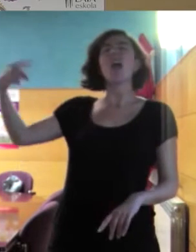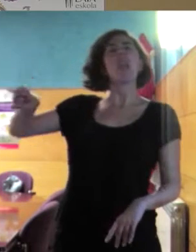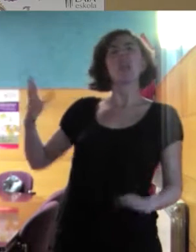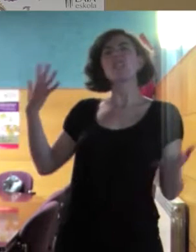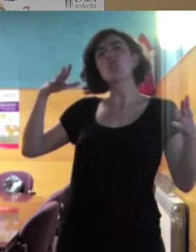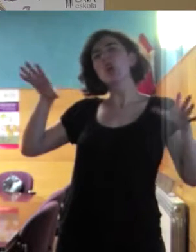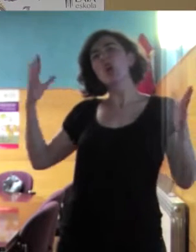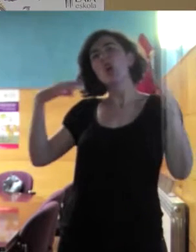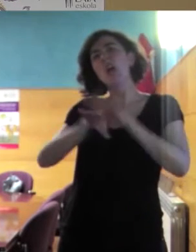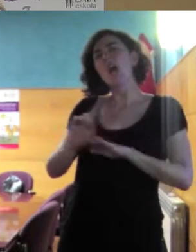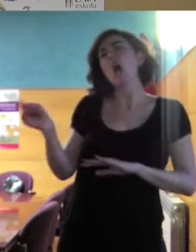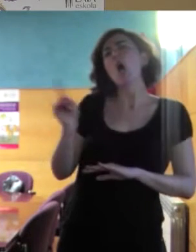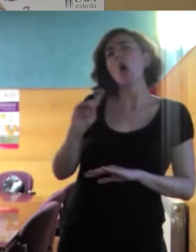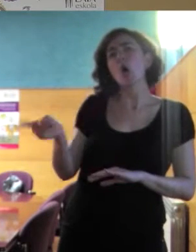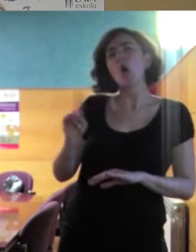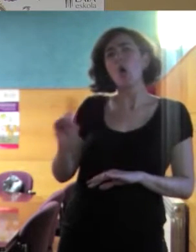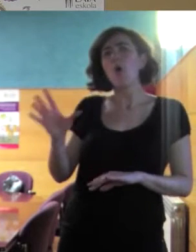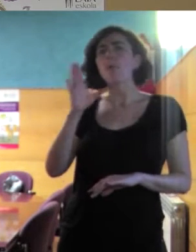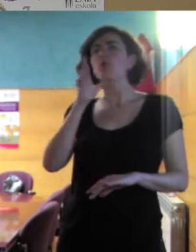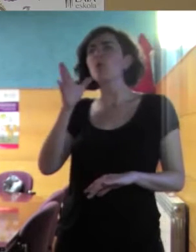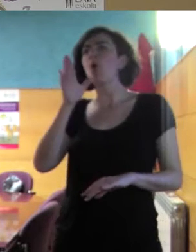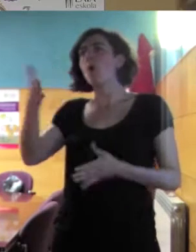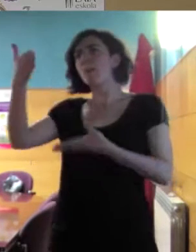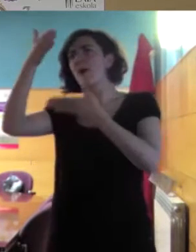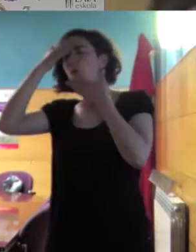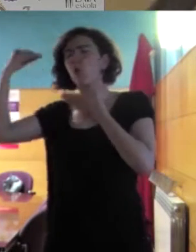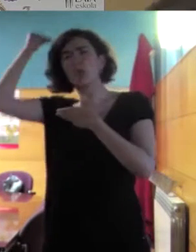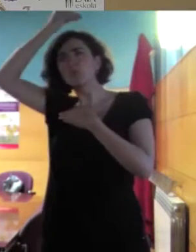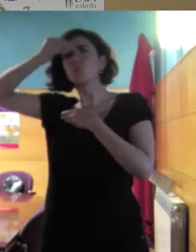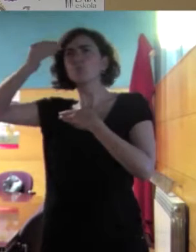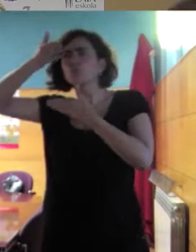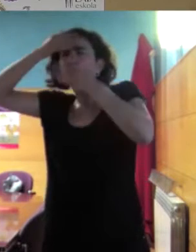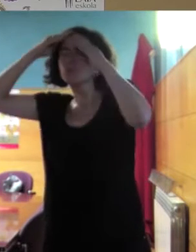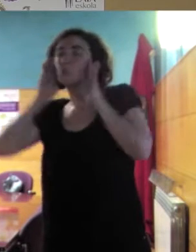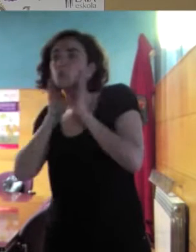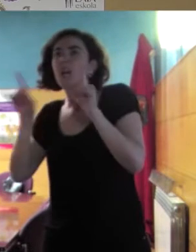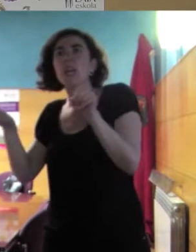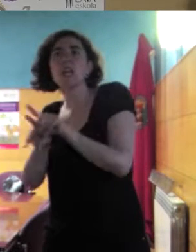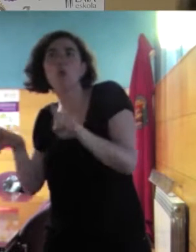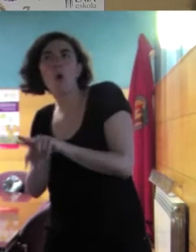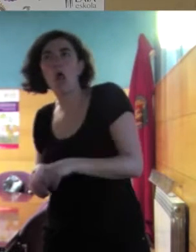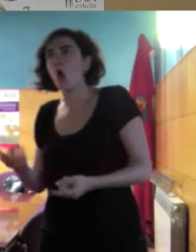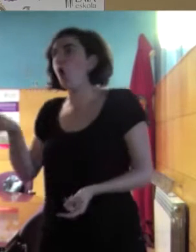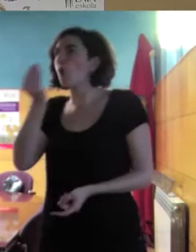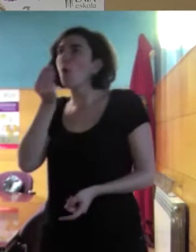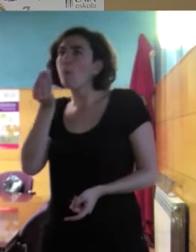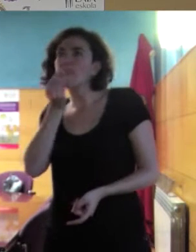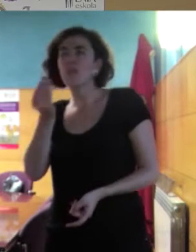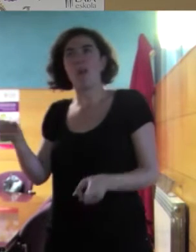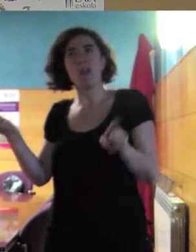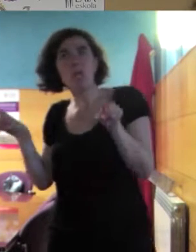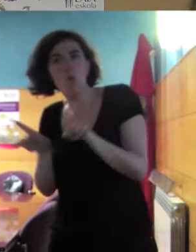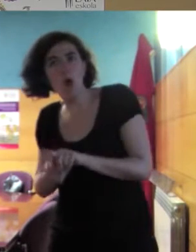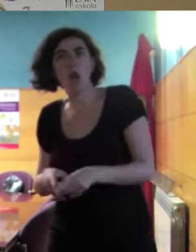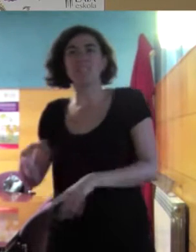se visten igual que si vivieran en Marruecos, o si vivieran en el Sáhara, y siguen cocinando las mismas cosas, llevan aquí un